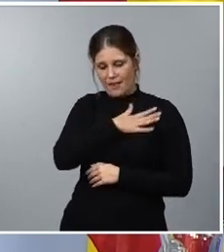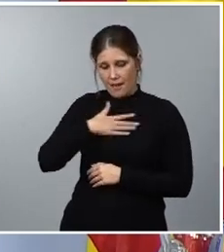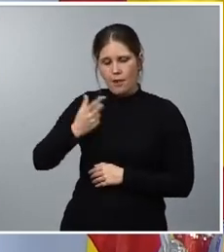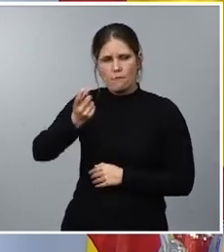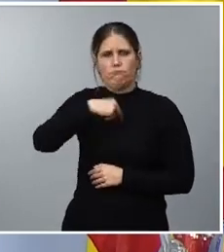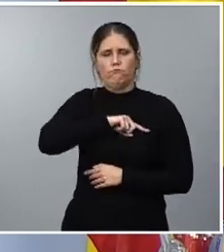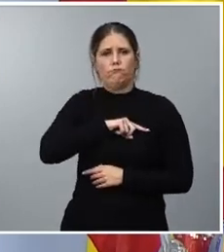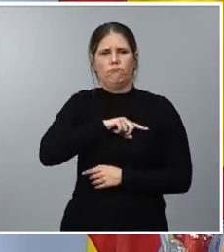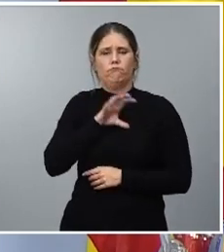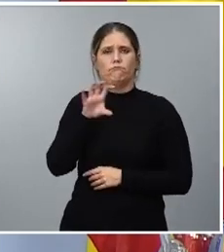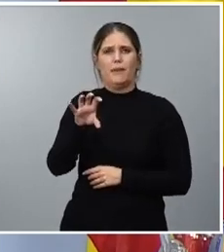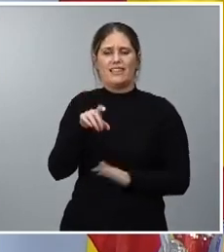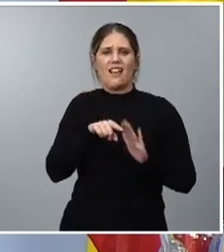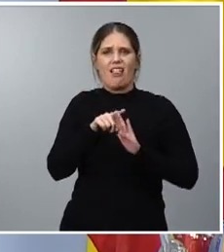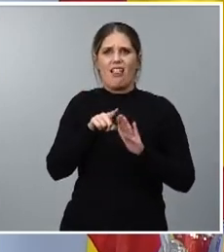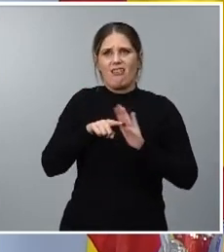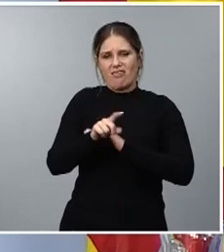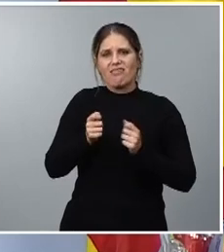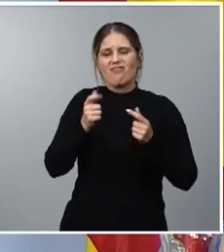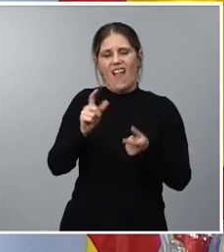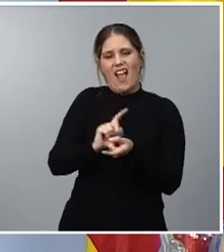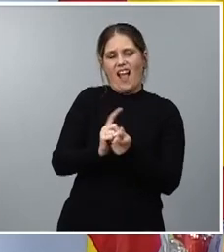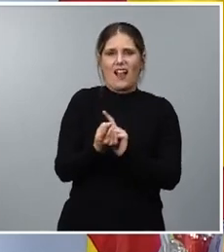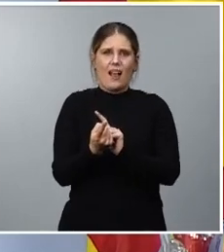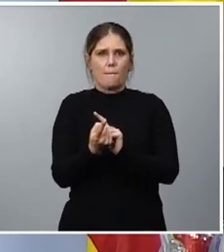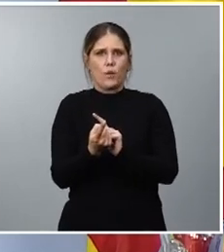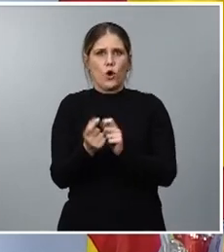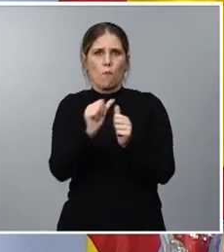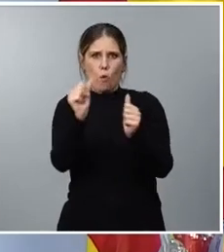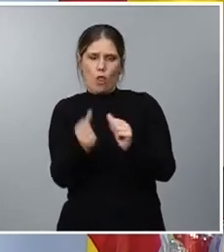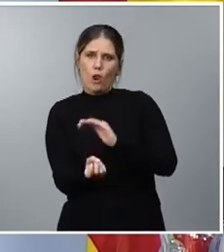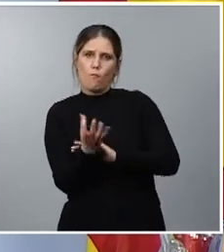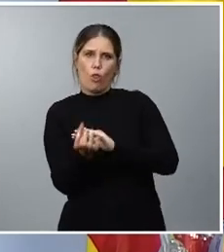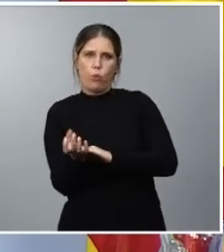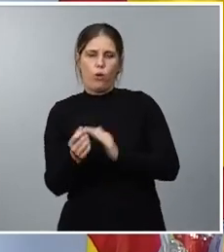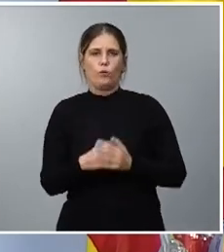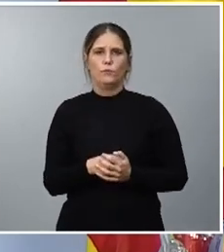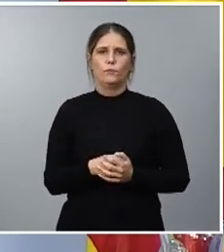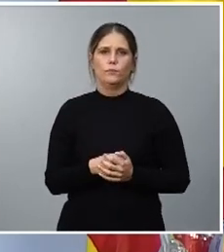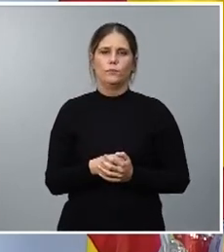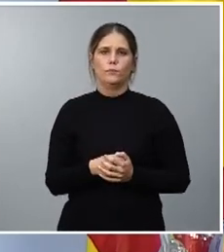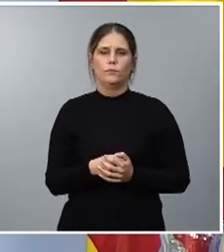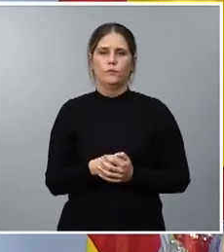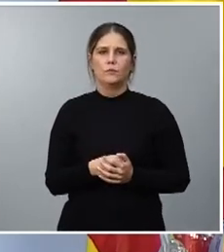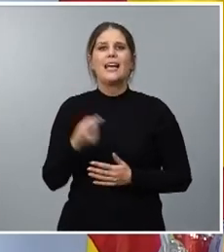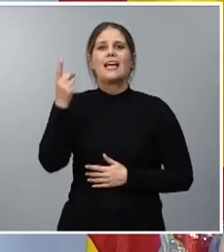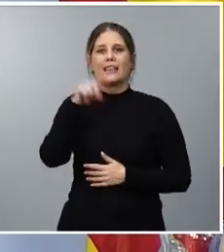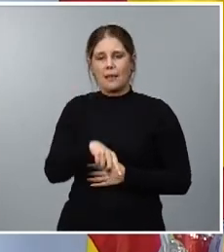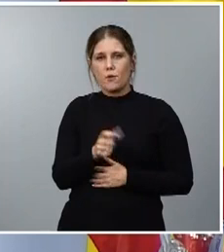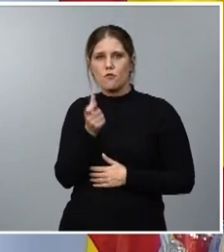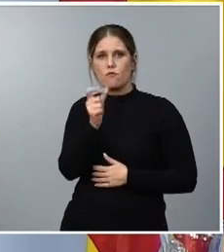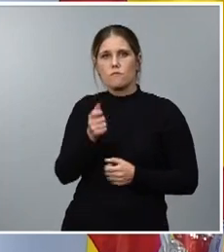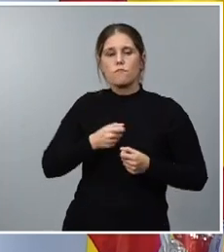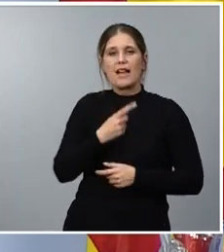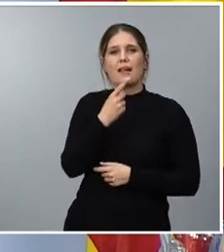o a impulsar en nuestro país un cambio del modelo productivo destaco partida y más de más y un